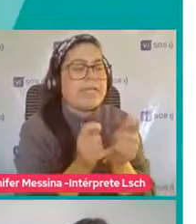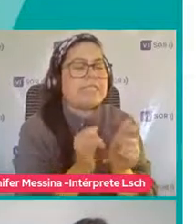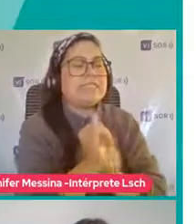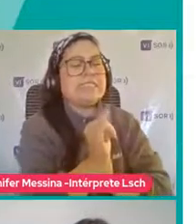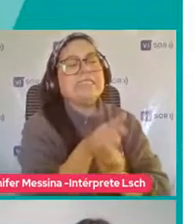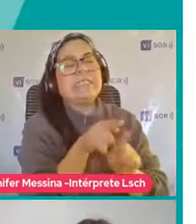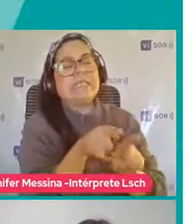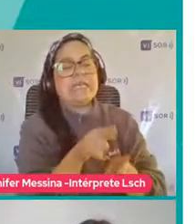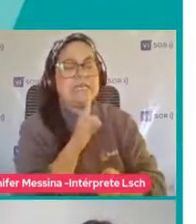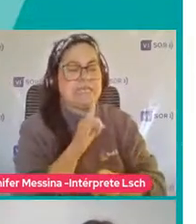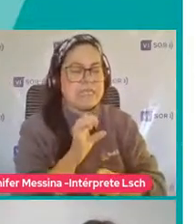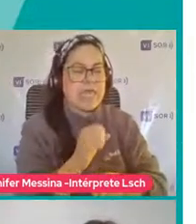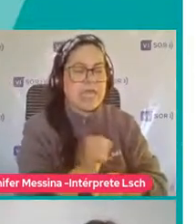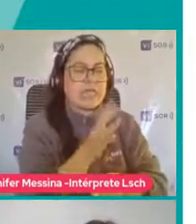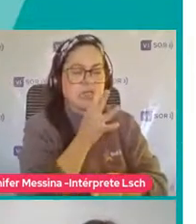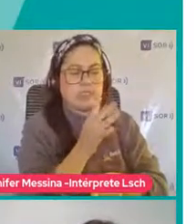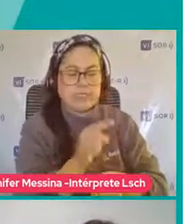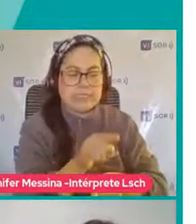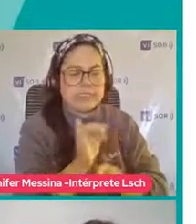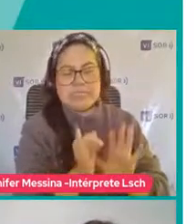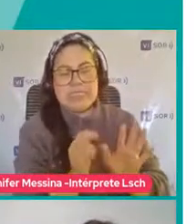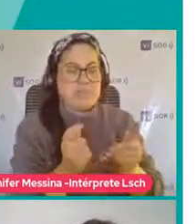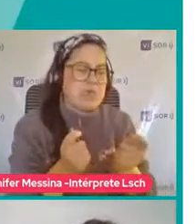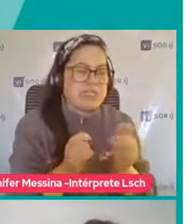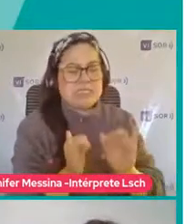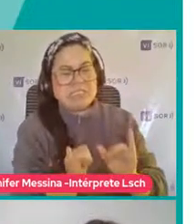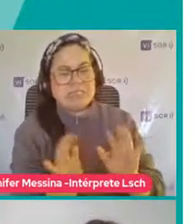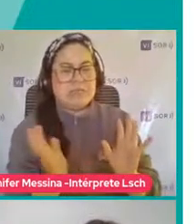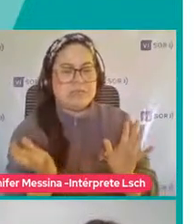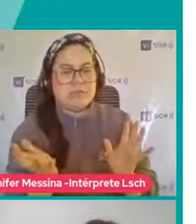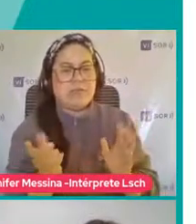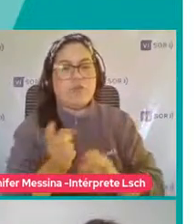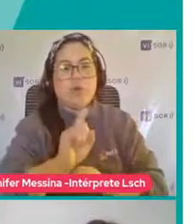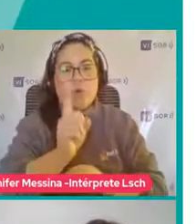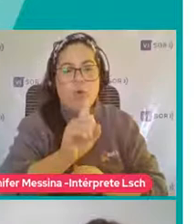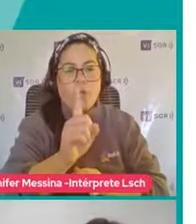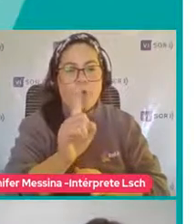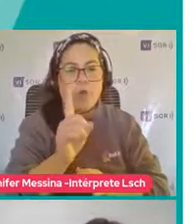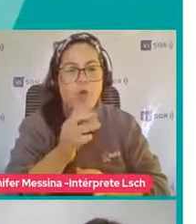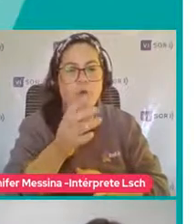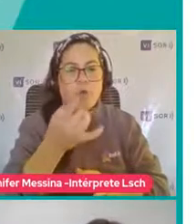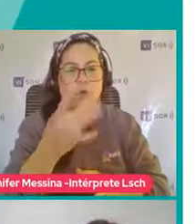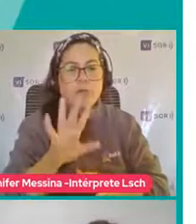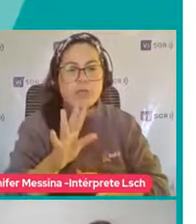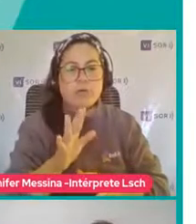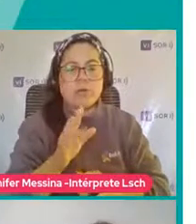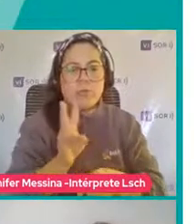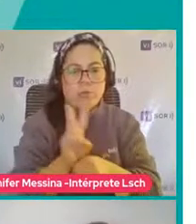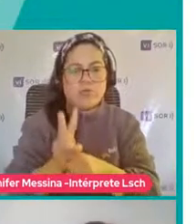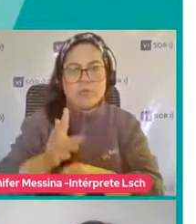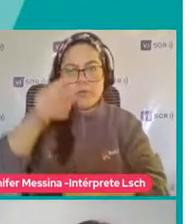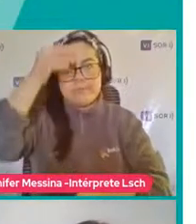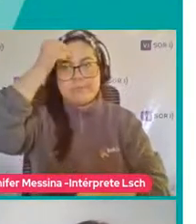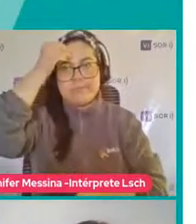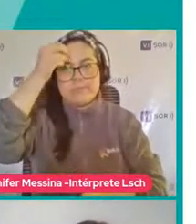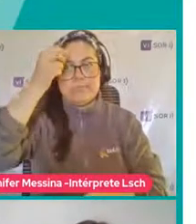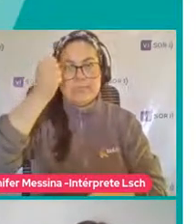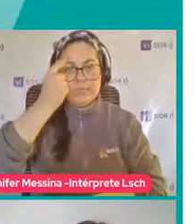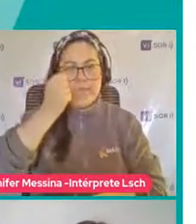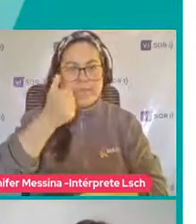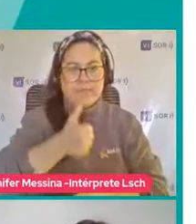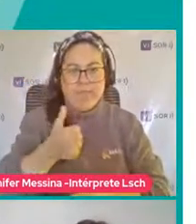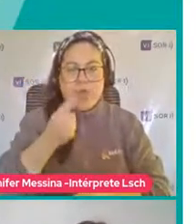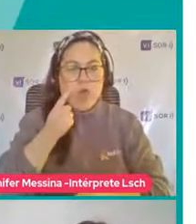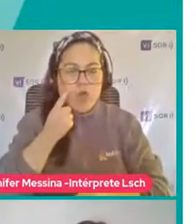¿Sí? Sino que Solamente sea Sea algo Como que ustedes Tengan en conocimiento Y Para eso También es